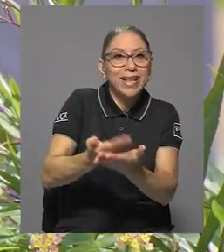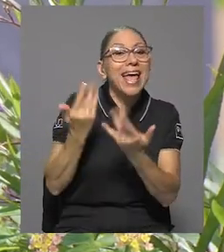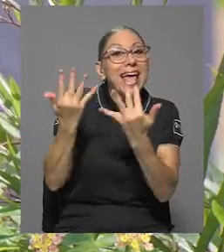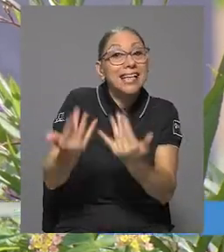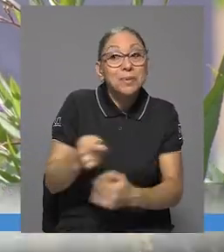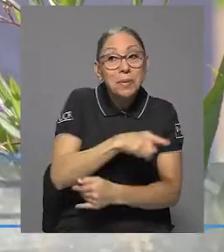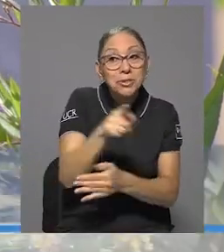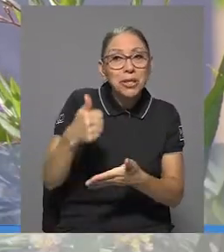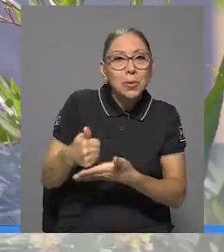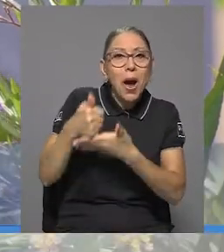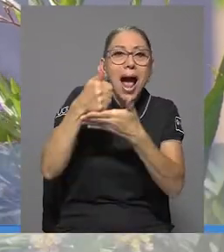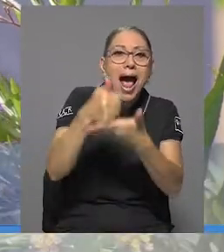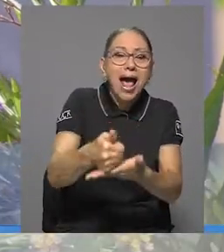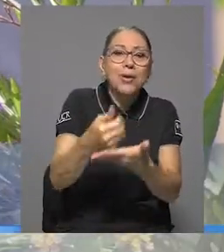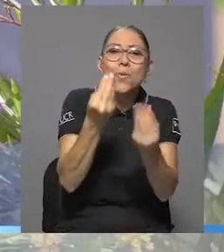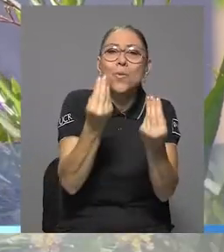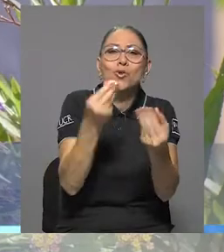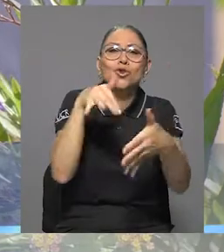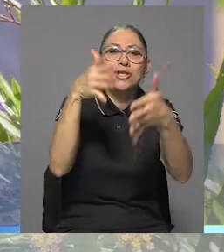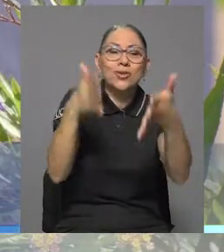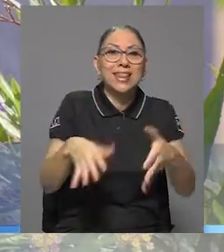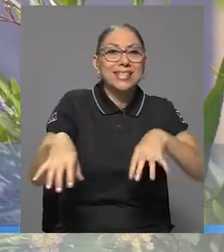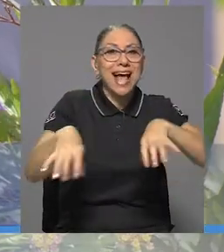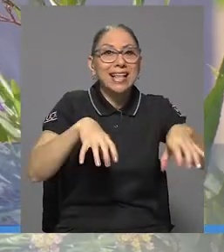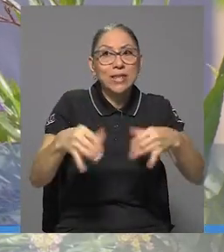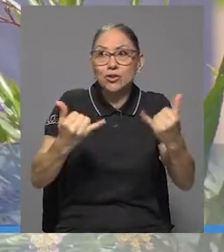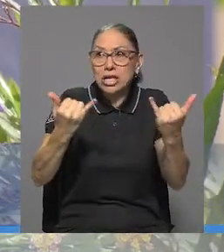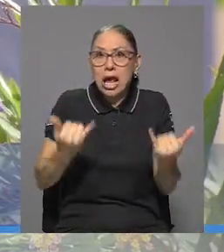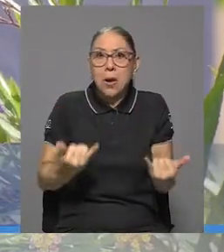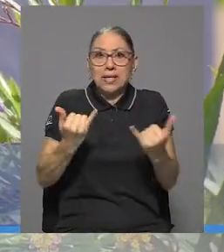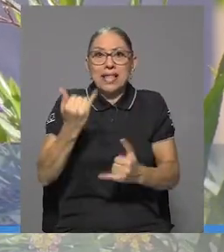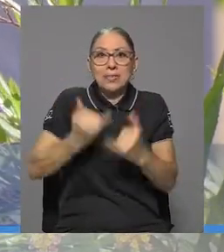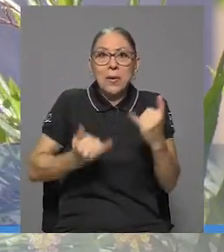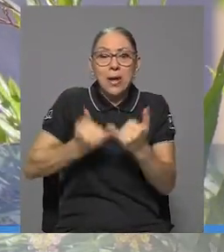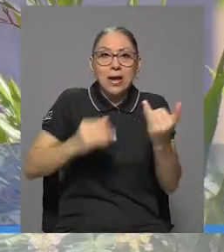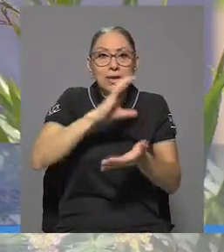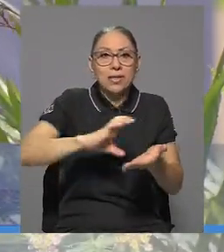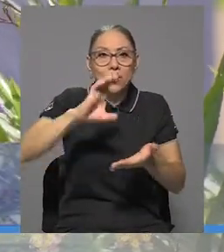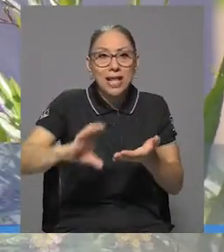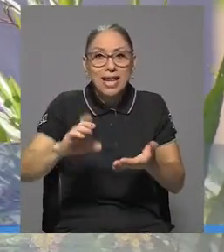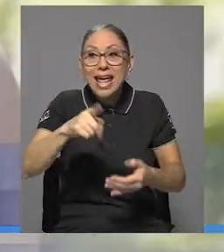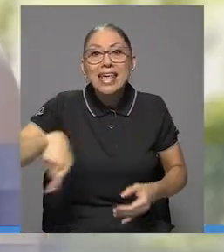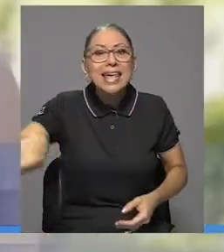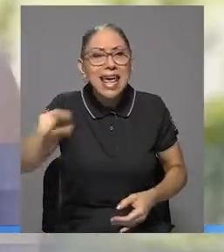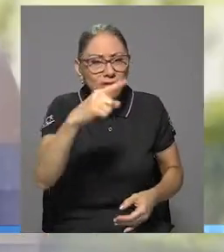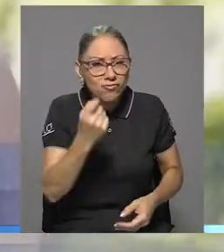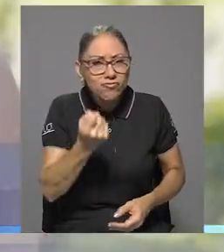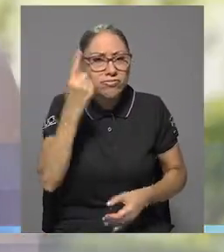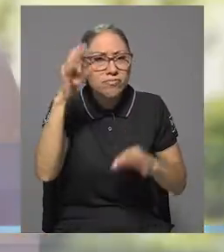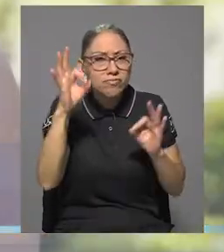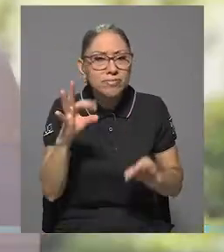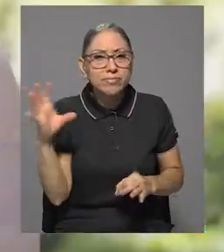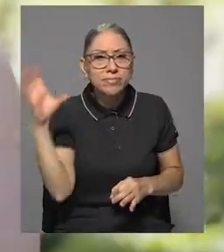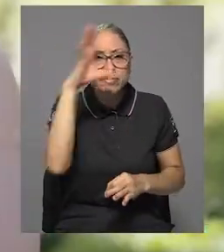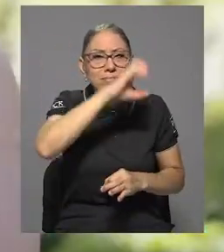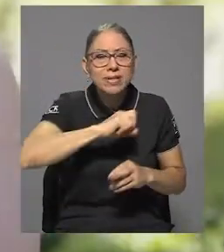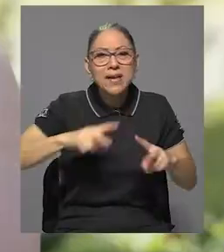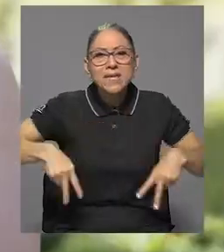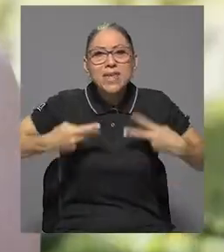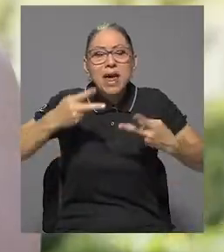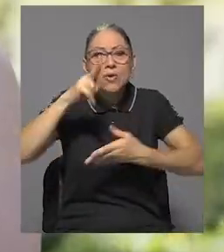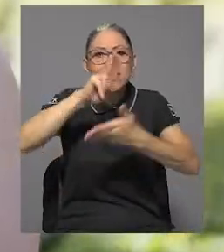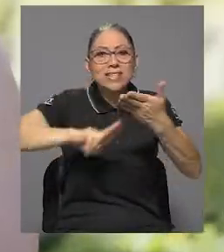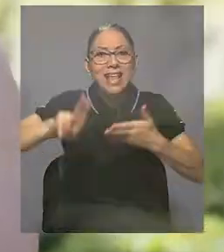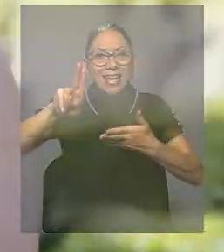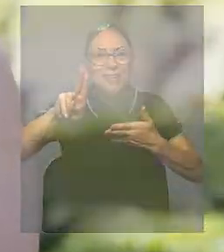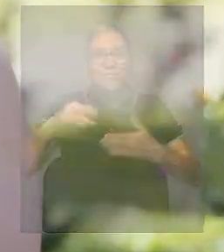iniciativa, y esperamos que de verdad sea una luz en el camino para muchos de estos estudiantes activos de secundaria, y que vean y entiendan